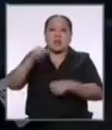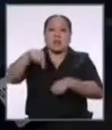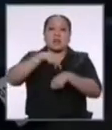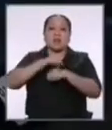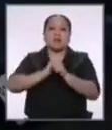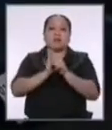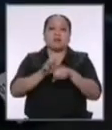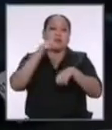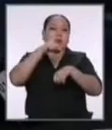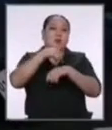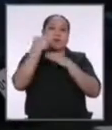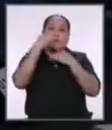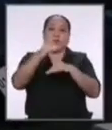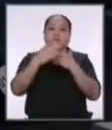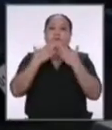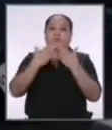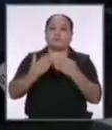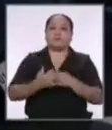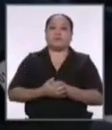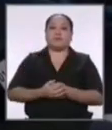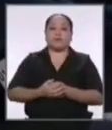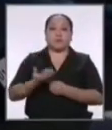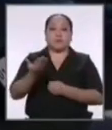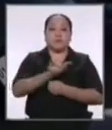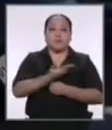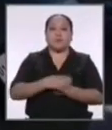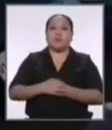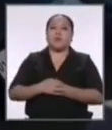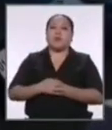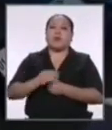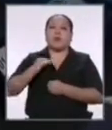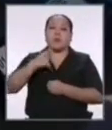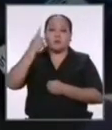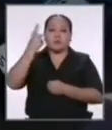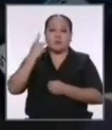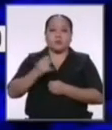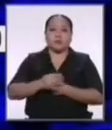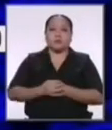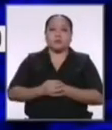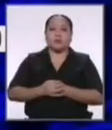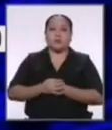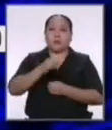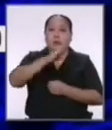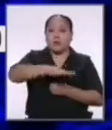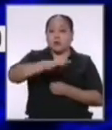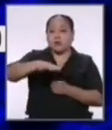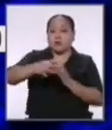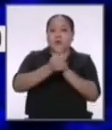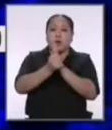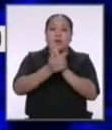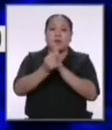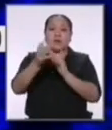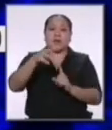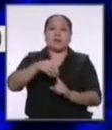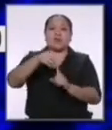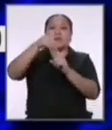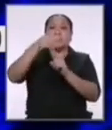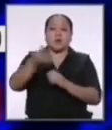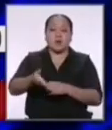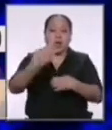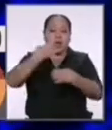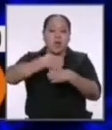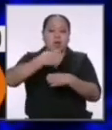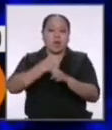tiempo señora Acuña muchas gracias señora Fujimori para los niños con habilidades especiales